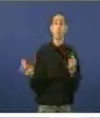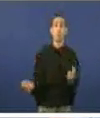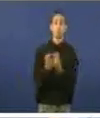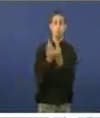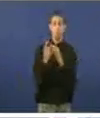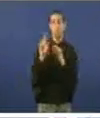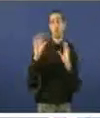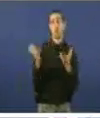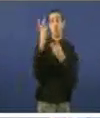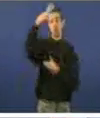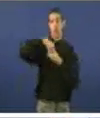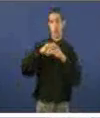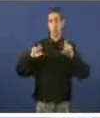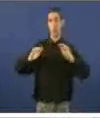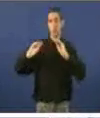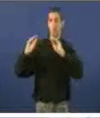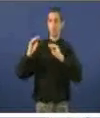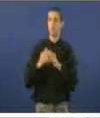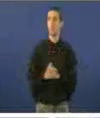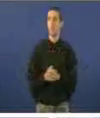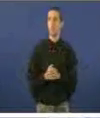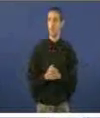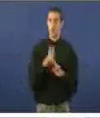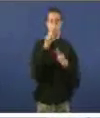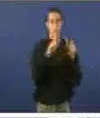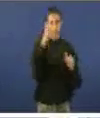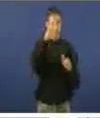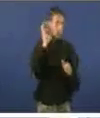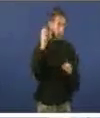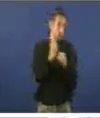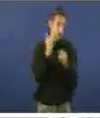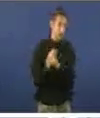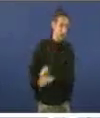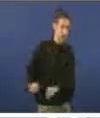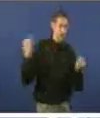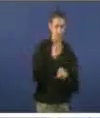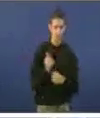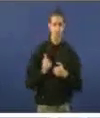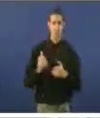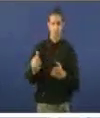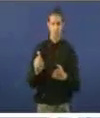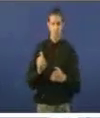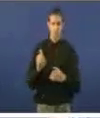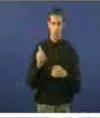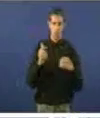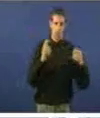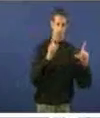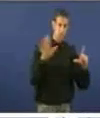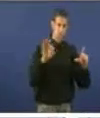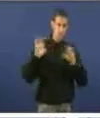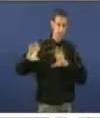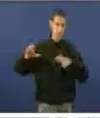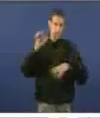compañía. Unha folga na que os traballadores defendían o futuro da televisión e da radio galegas